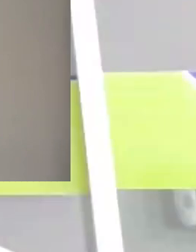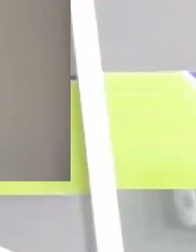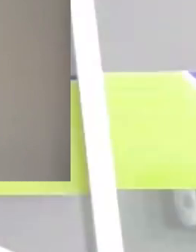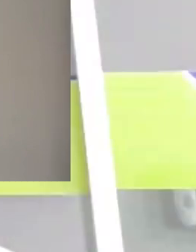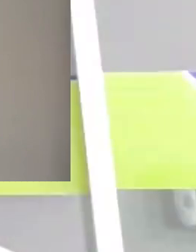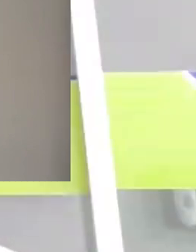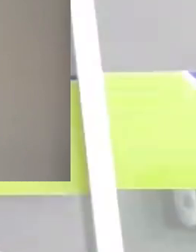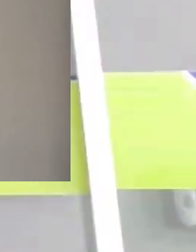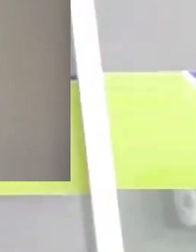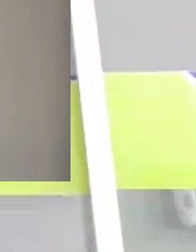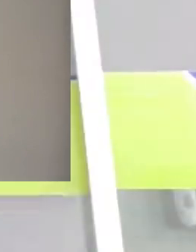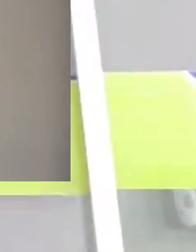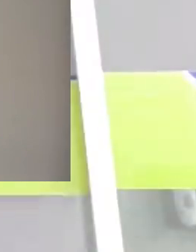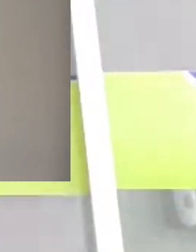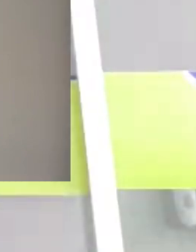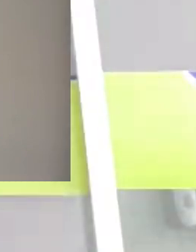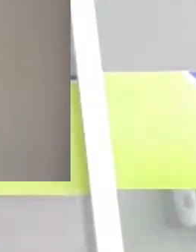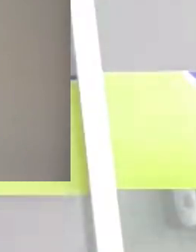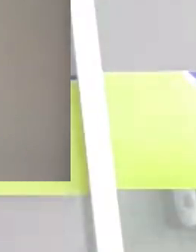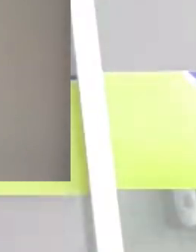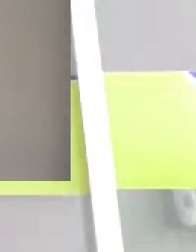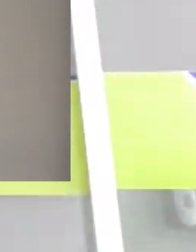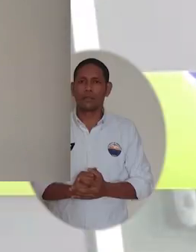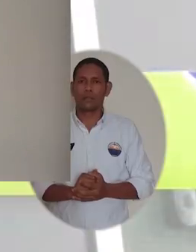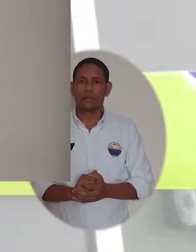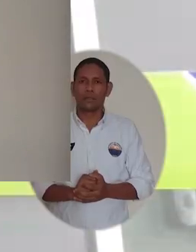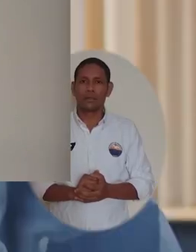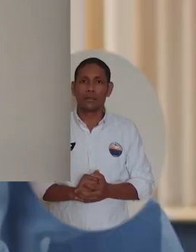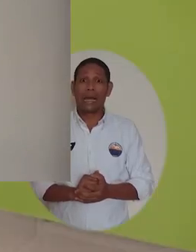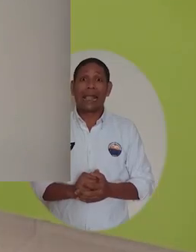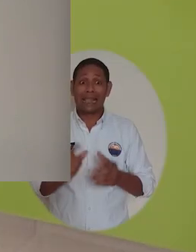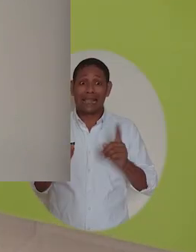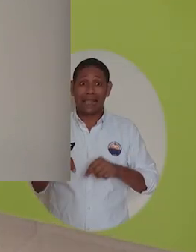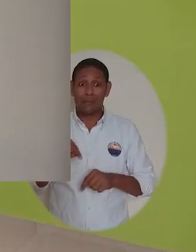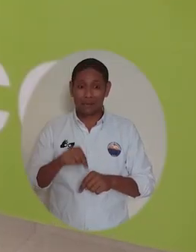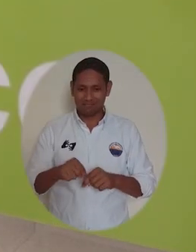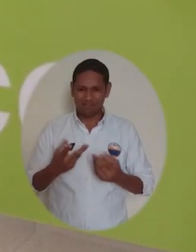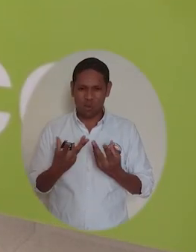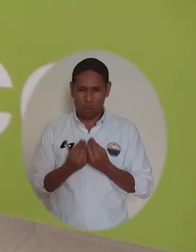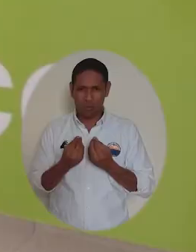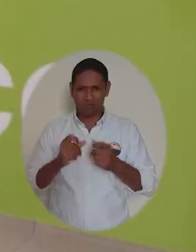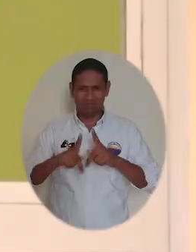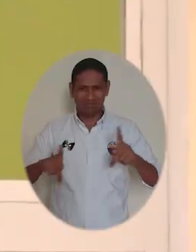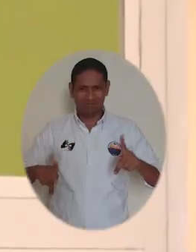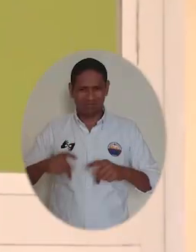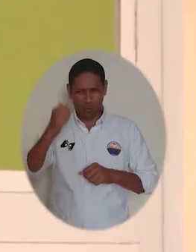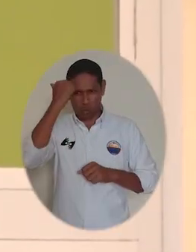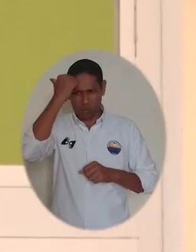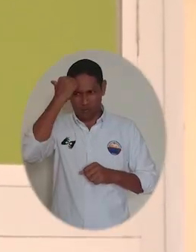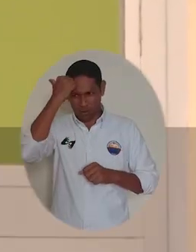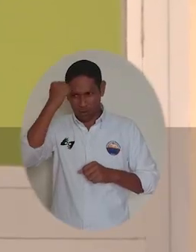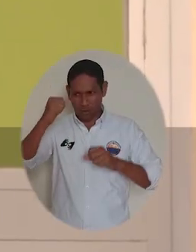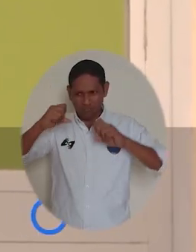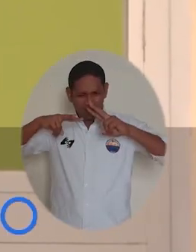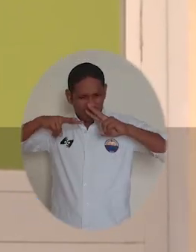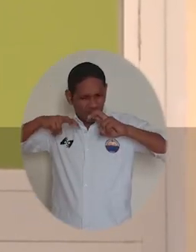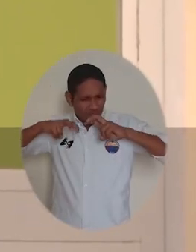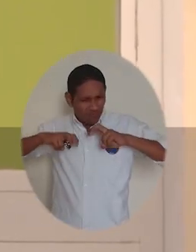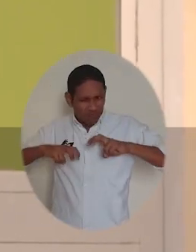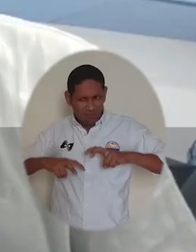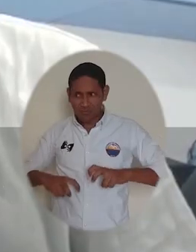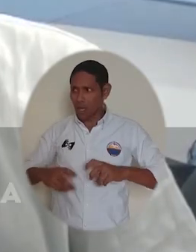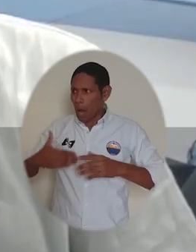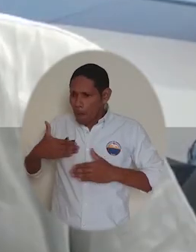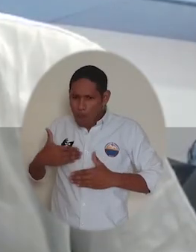laboratorio y somos, digamos, de parte activa del proceso de detección. En este escenario también los investigadores, docentes y